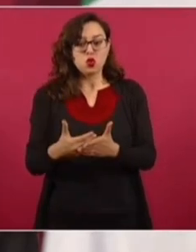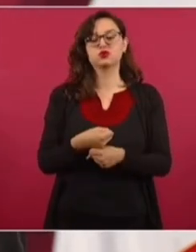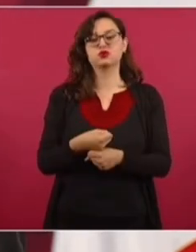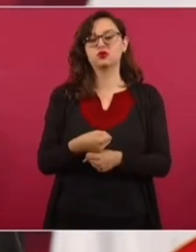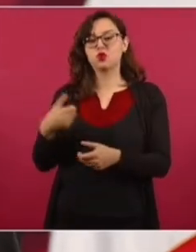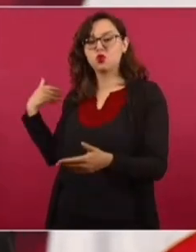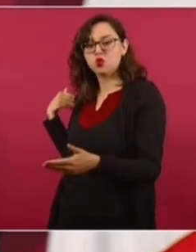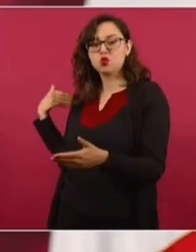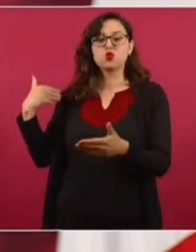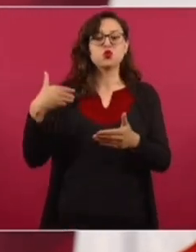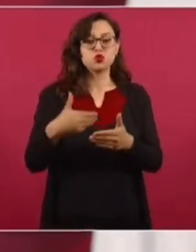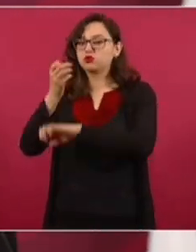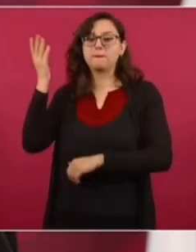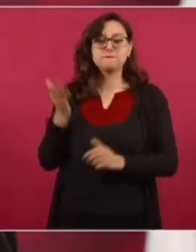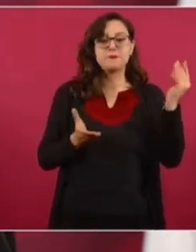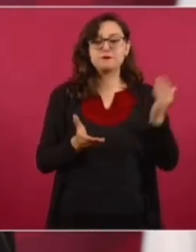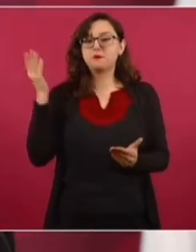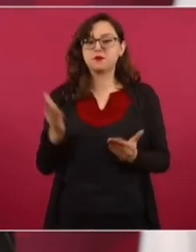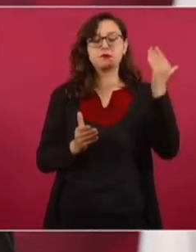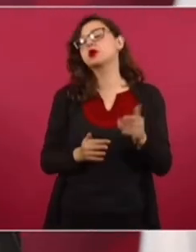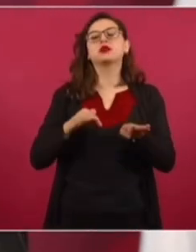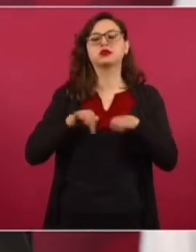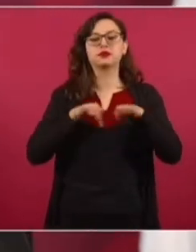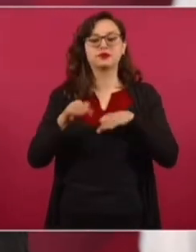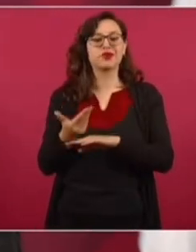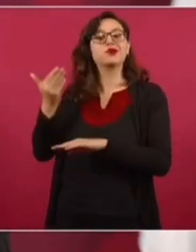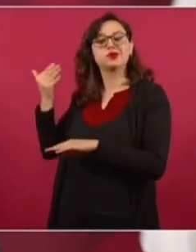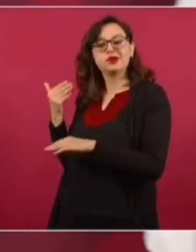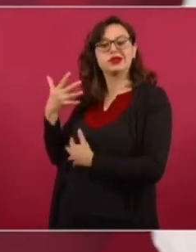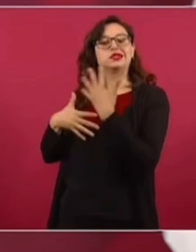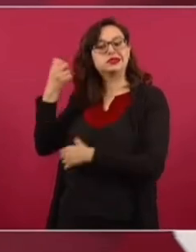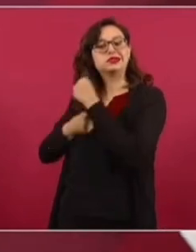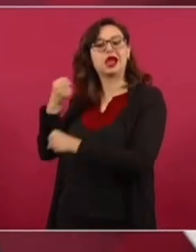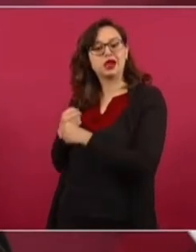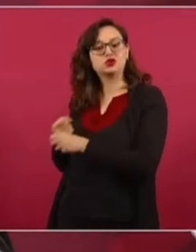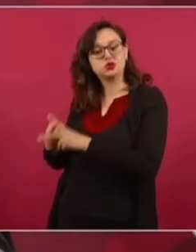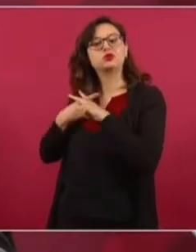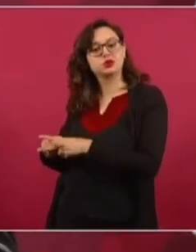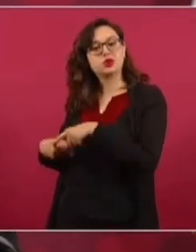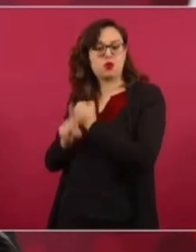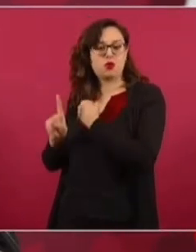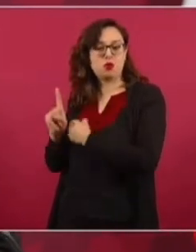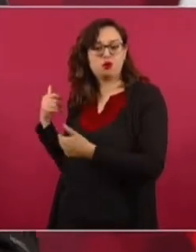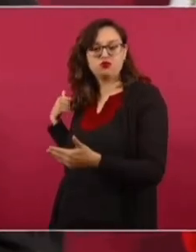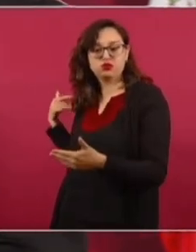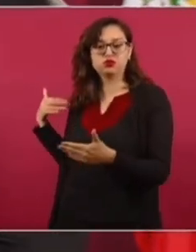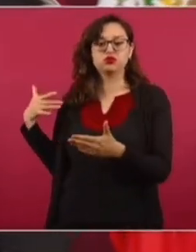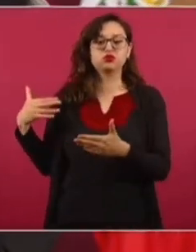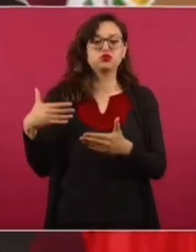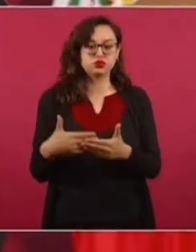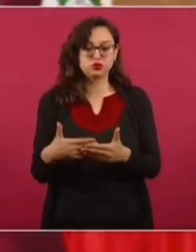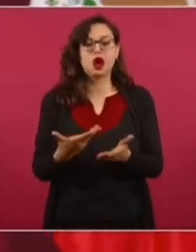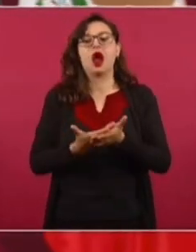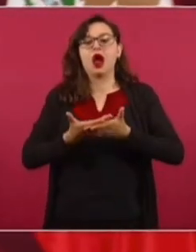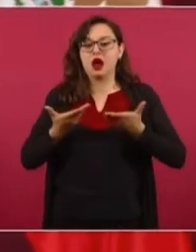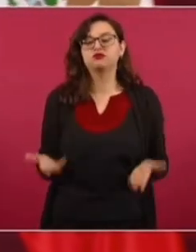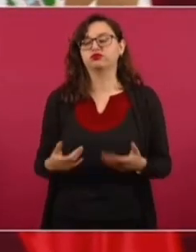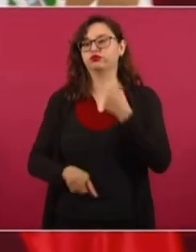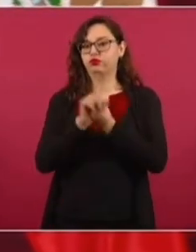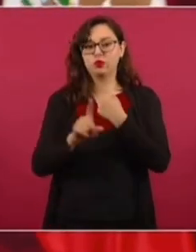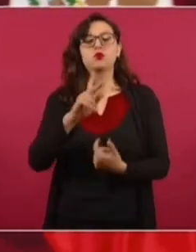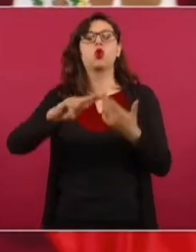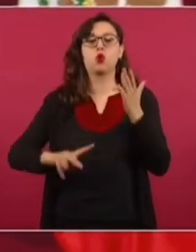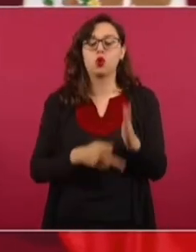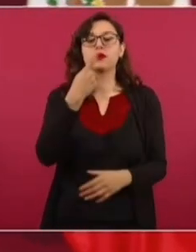llegan a trabajar de otros estados. Así comenzó. De ahí viene una denuncia, o al mismo tiempo,